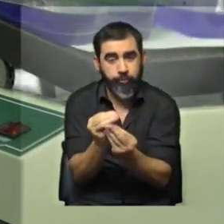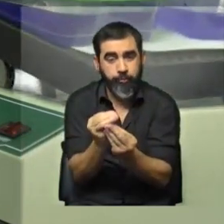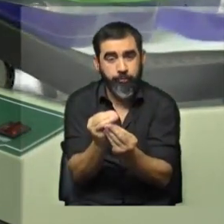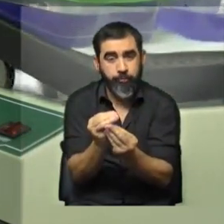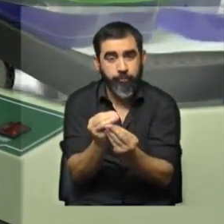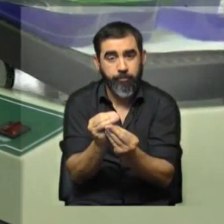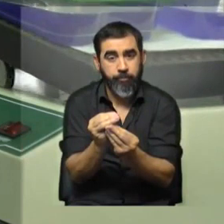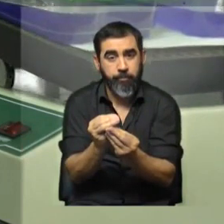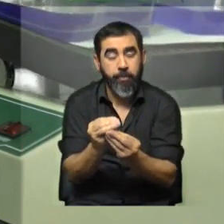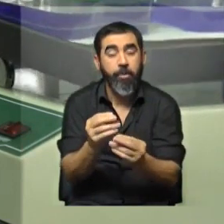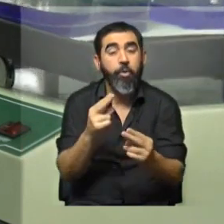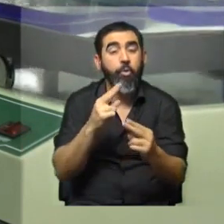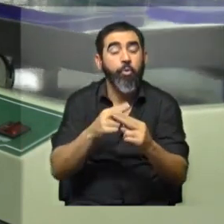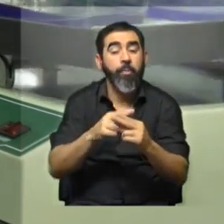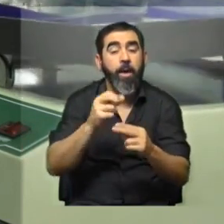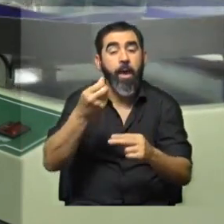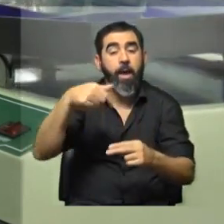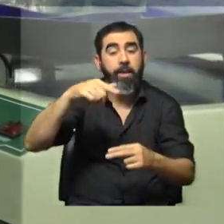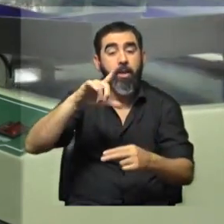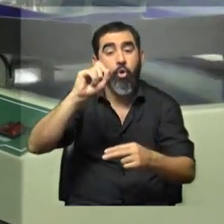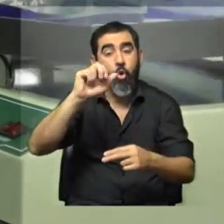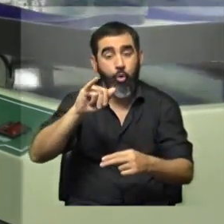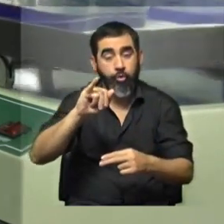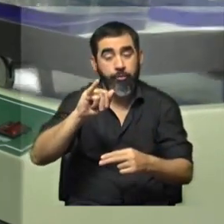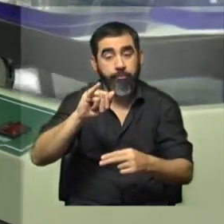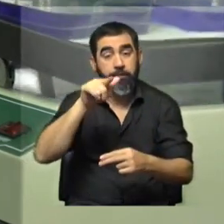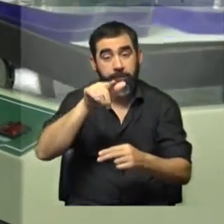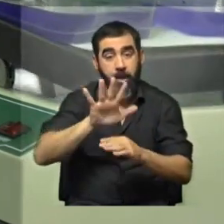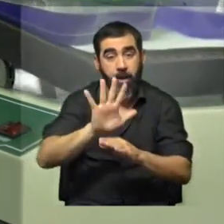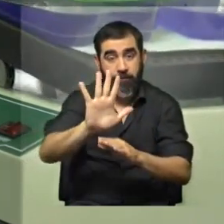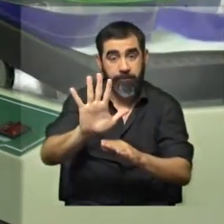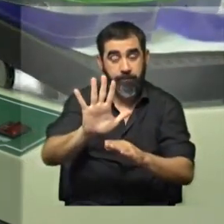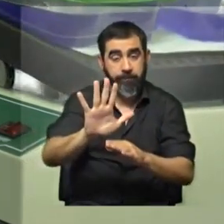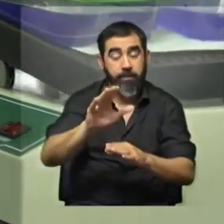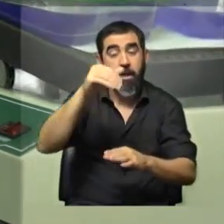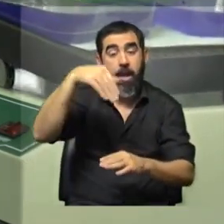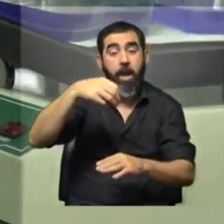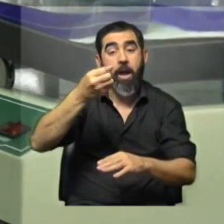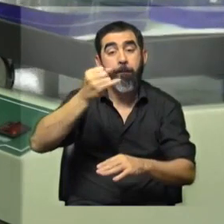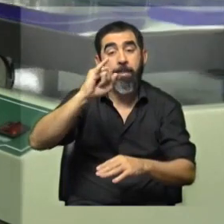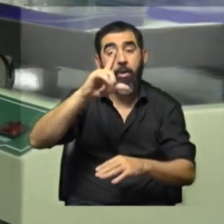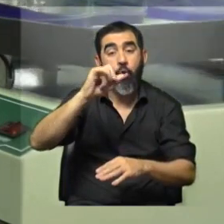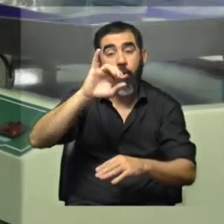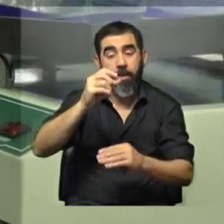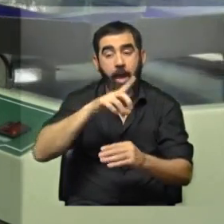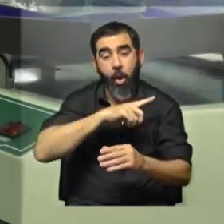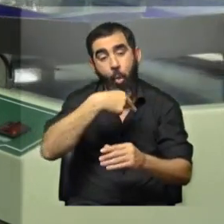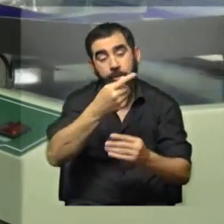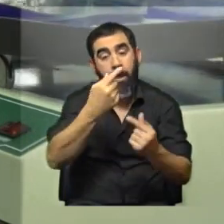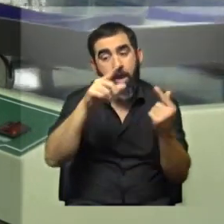plegamiento de tipo amiloide. Cuando una proteína que tiene un plegamiento de tipo amiloide se junta con varias otras,